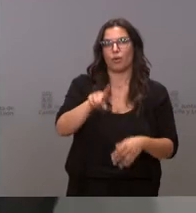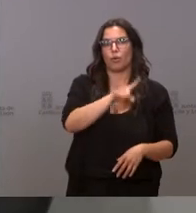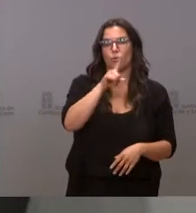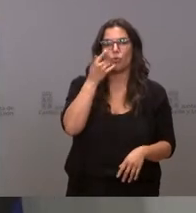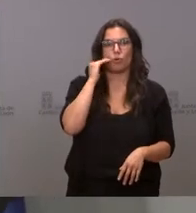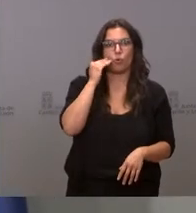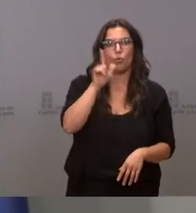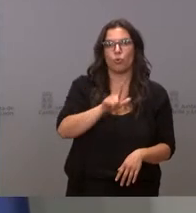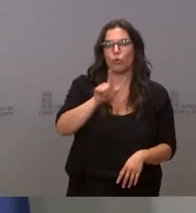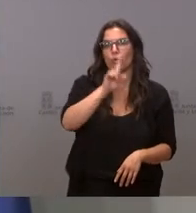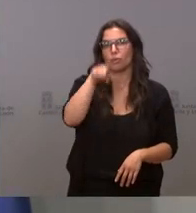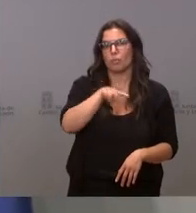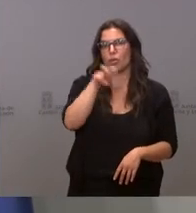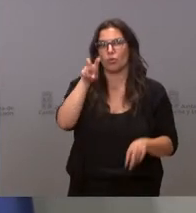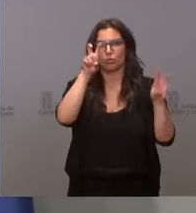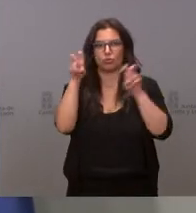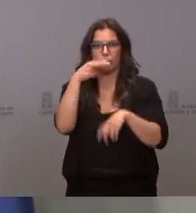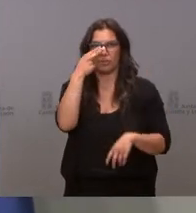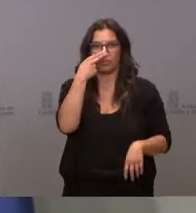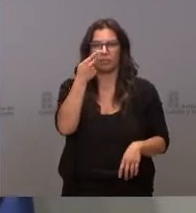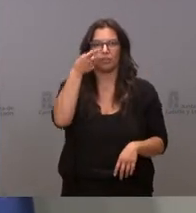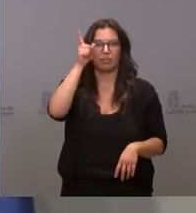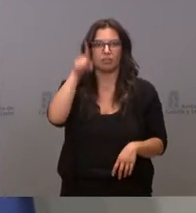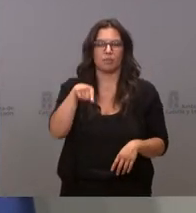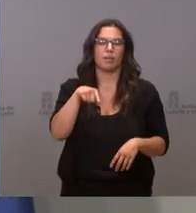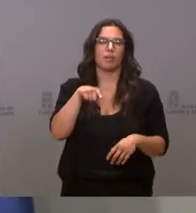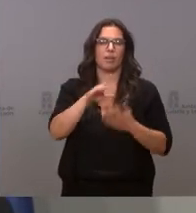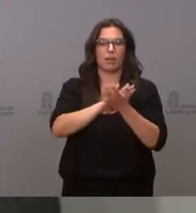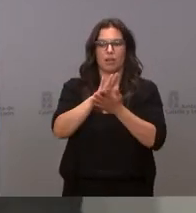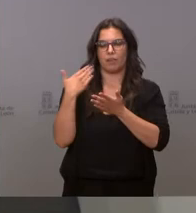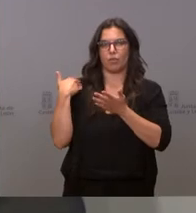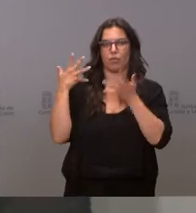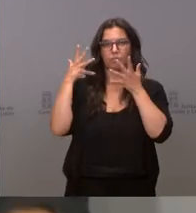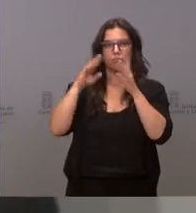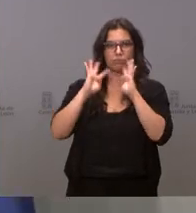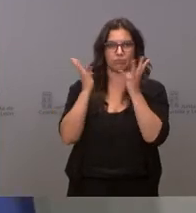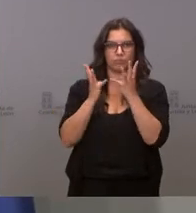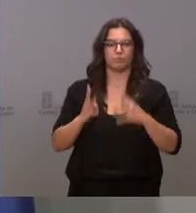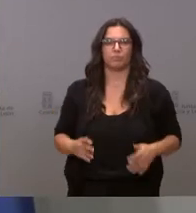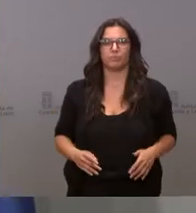otros asuntos de interés también tratados en este Consejo de Gobierno.